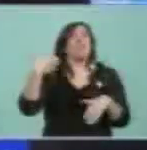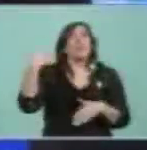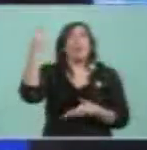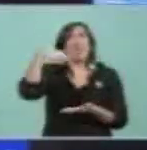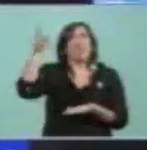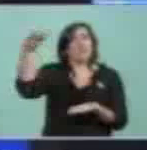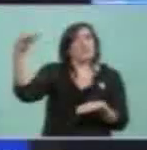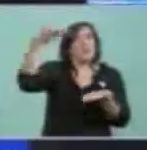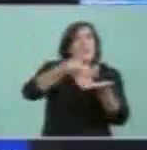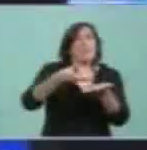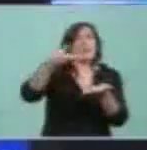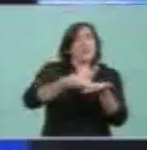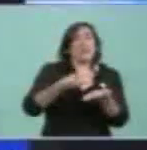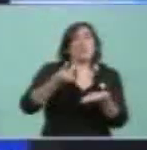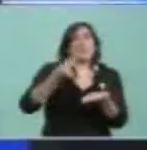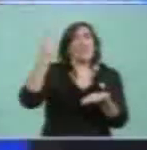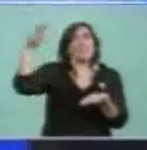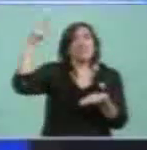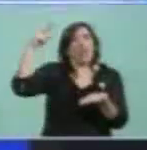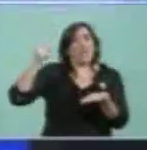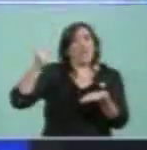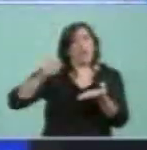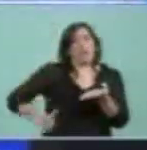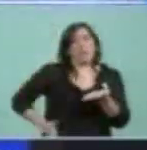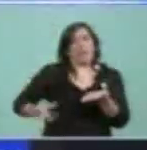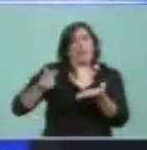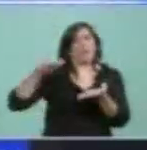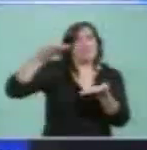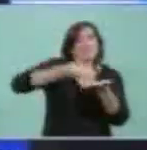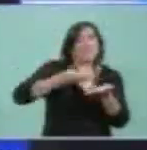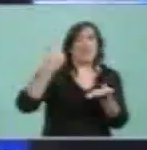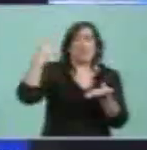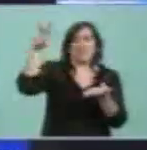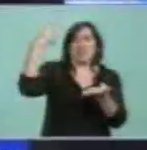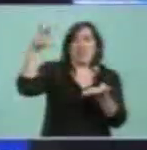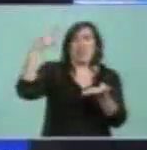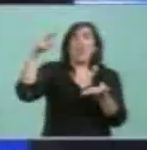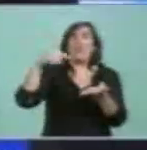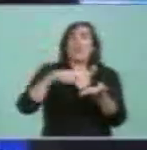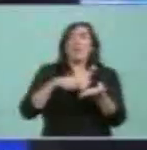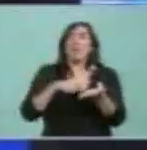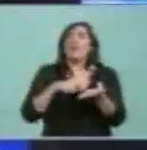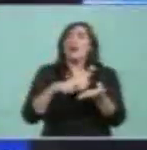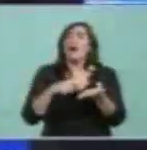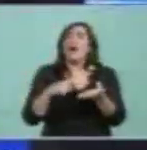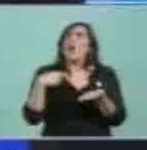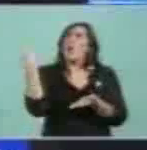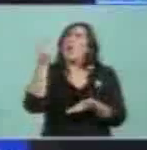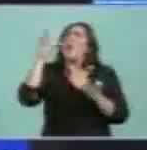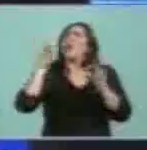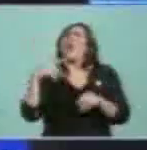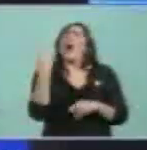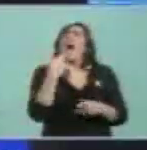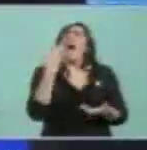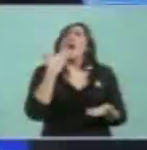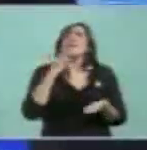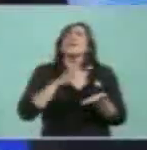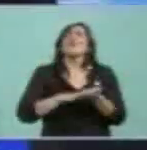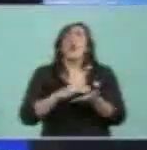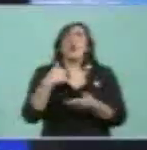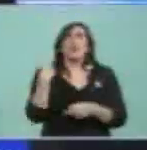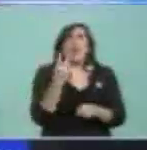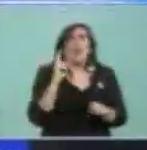nos hablaban y nos hablan de licencias o